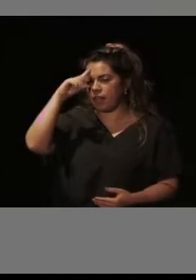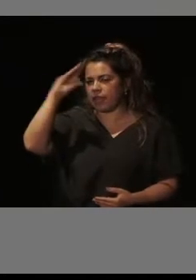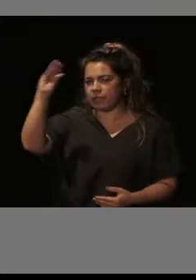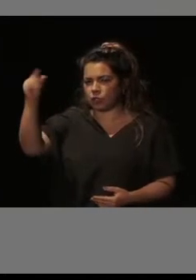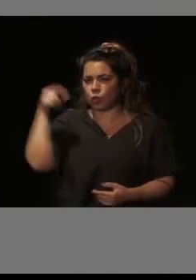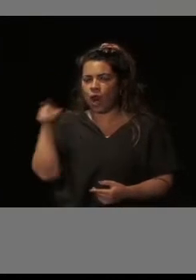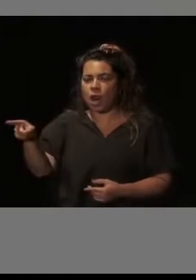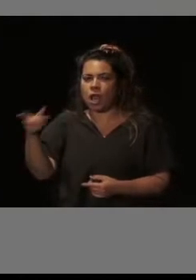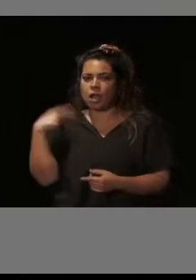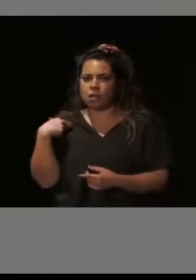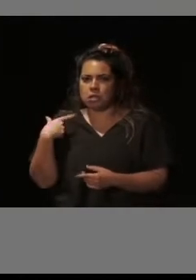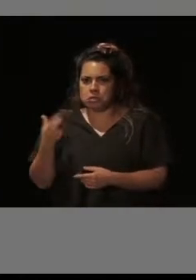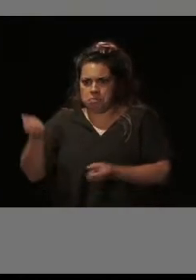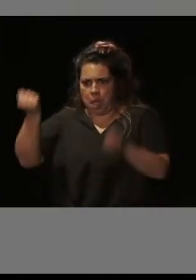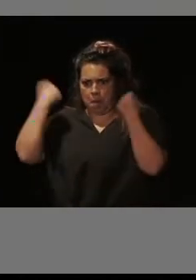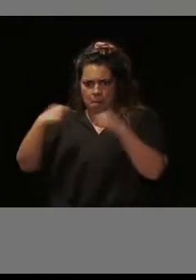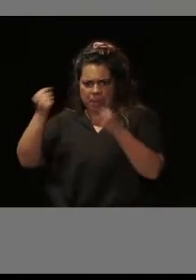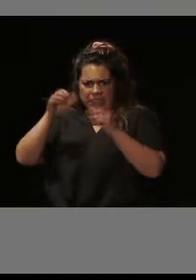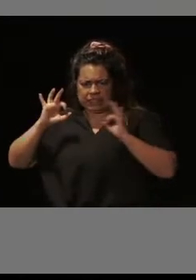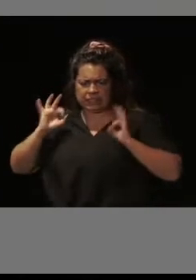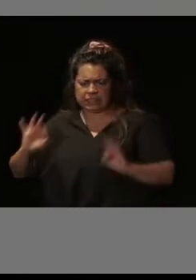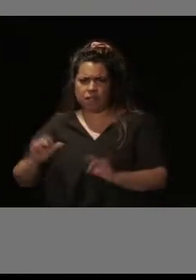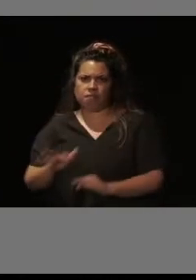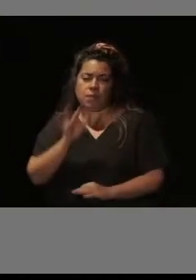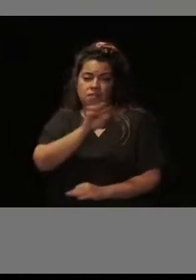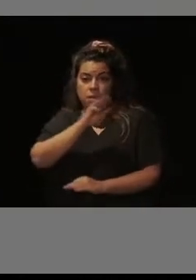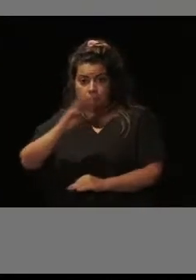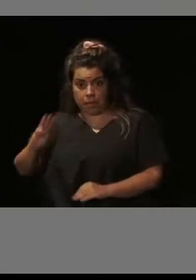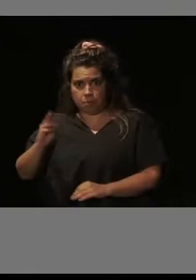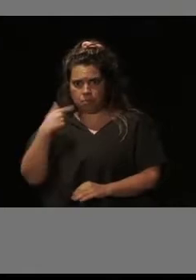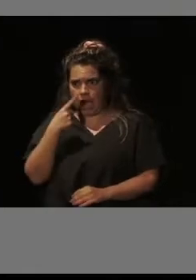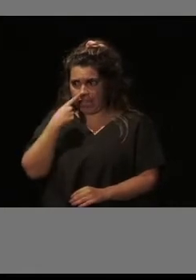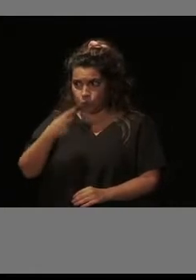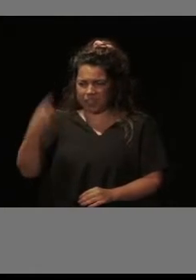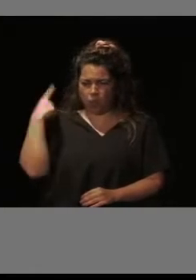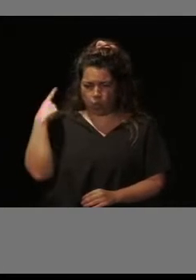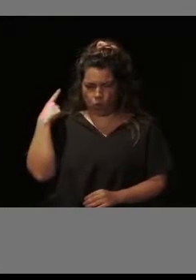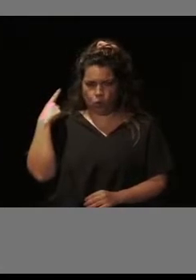haciendo prácticas de formación profesional el año pasado.